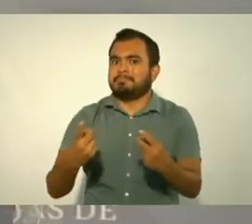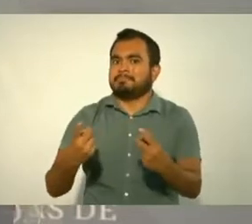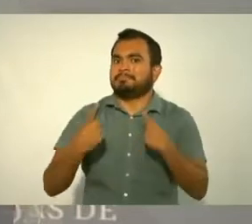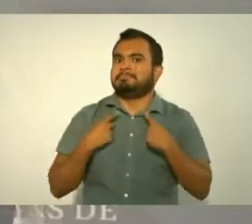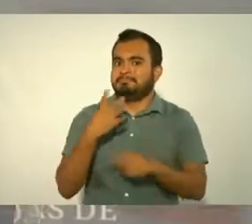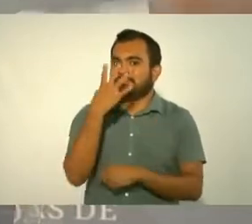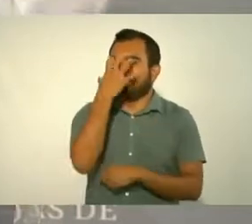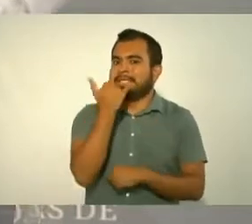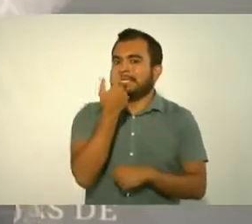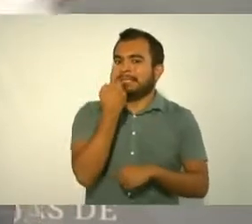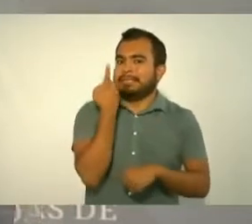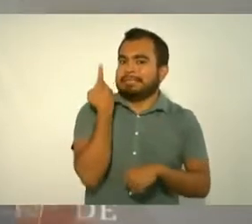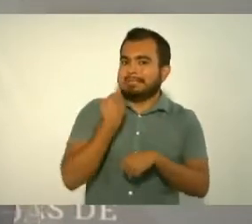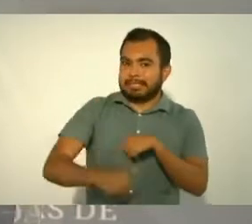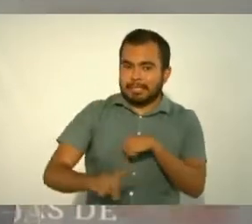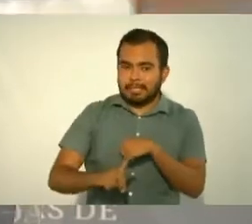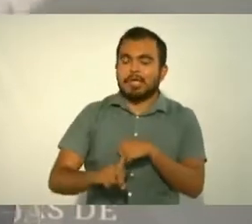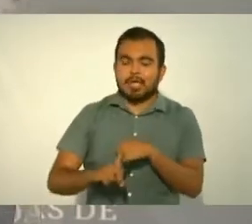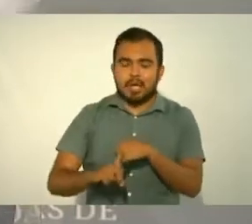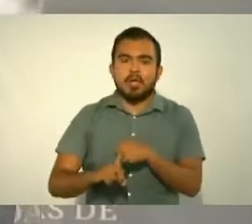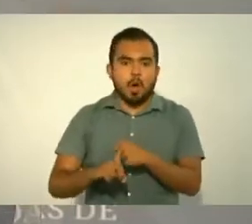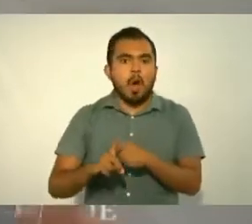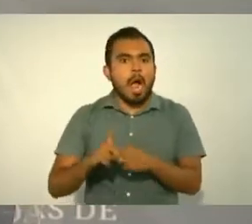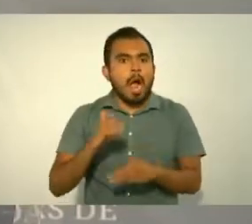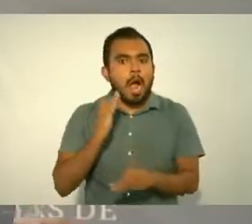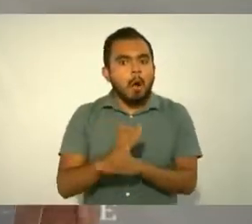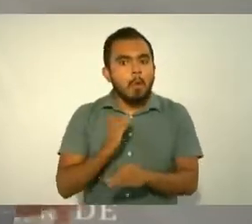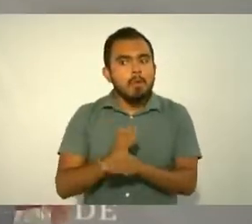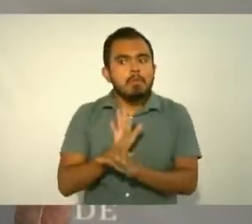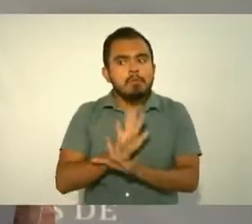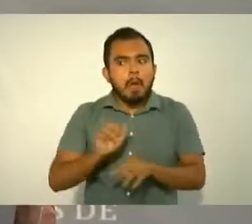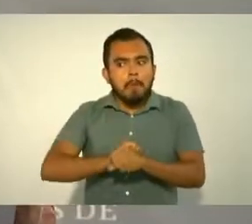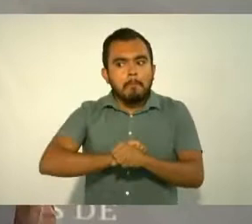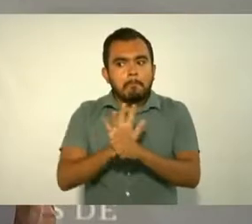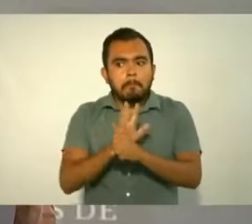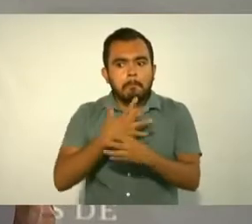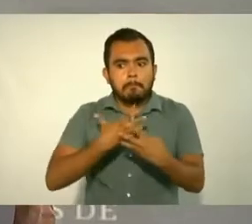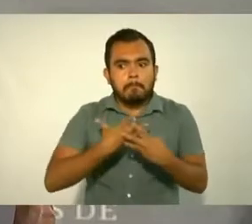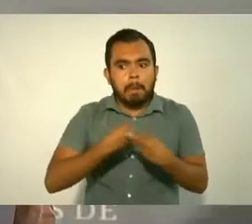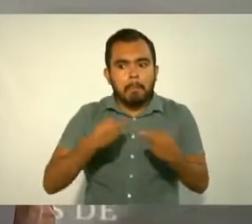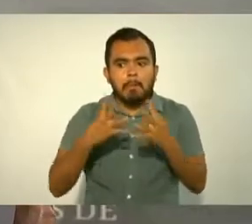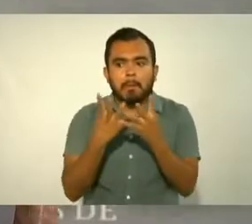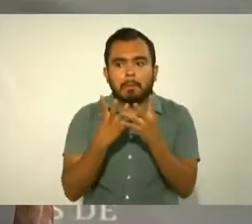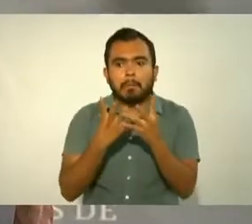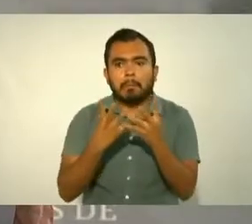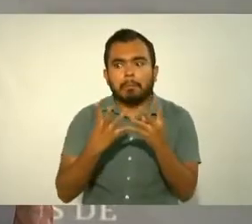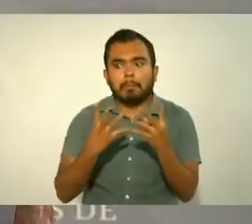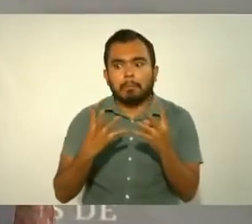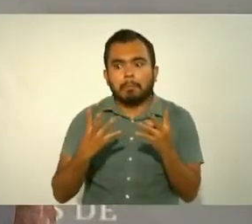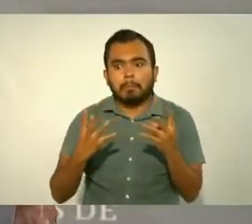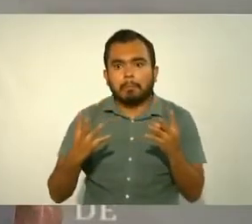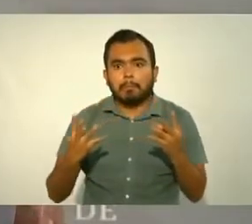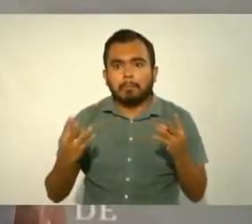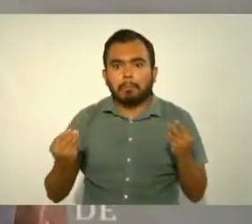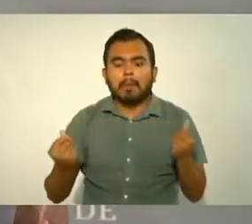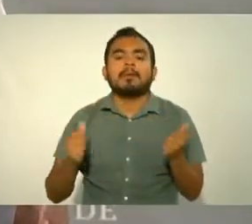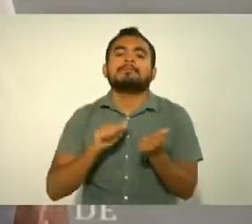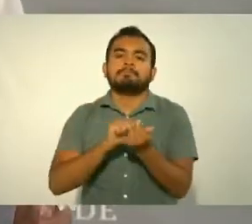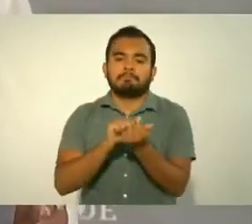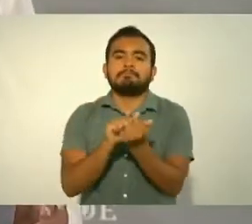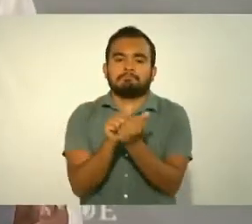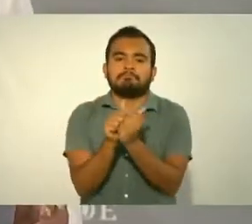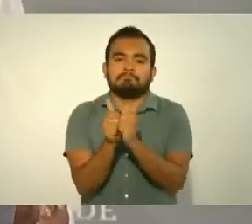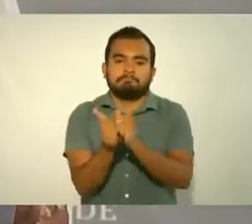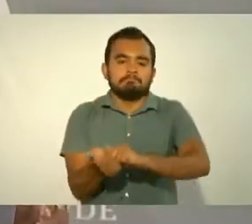Ahora que está pasando nos viene esta nueva